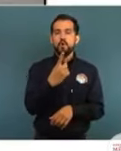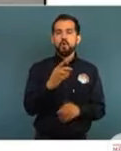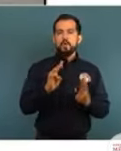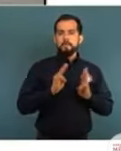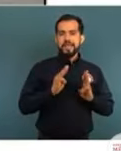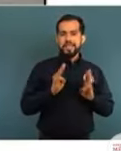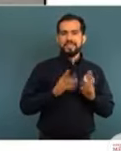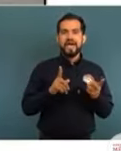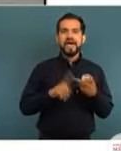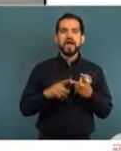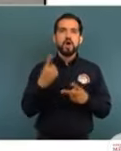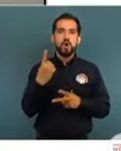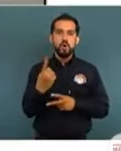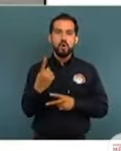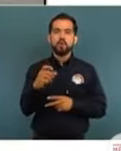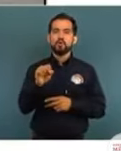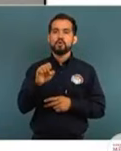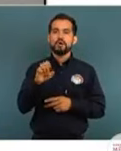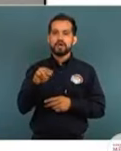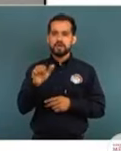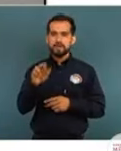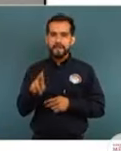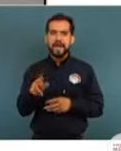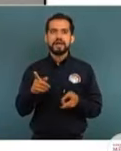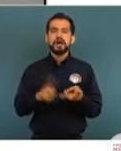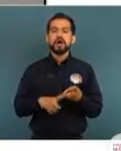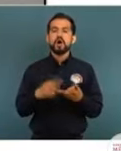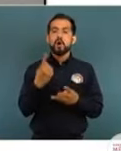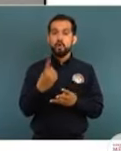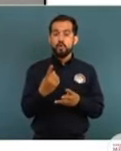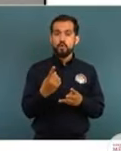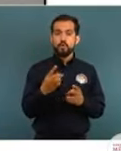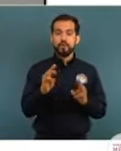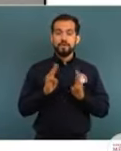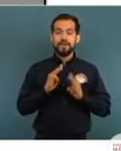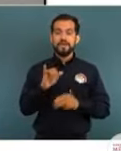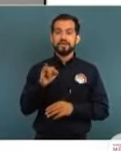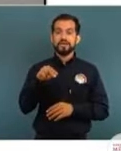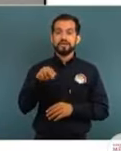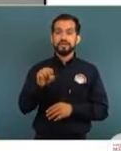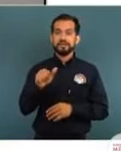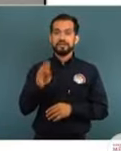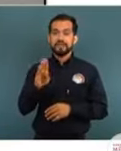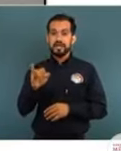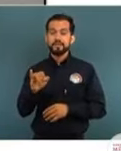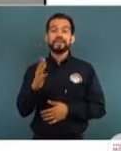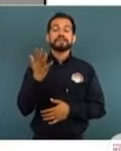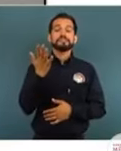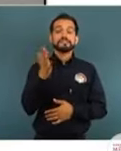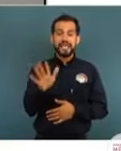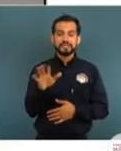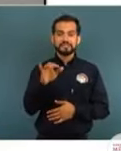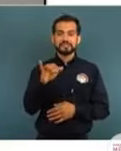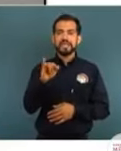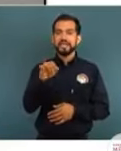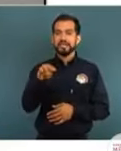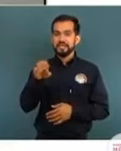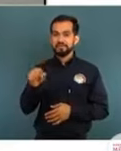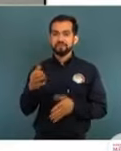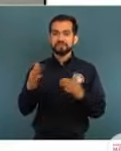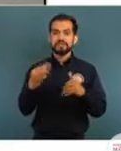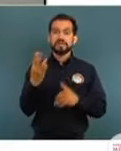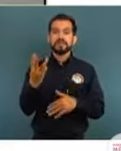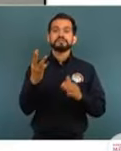Sedena, uno de Semar, uno de Sedena Insabi, 10 del IMSS,